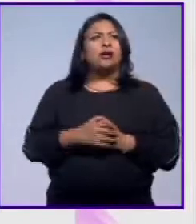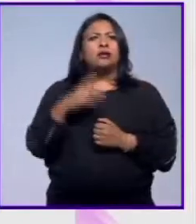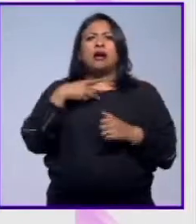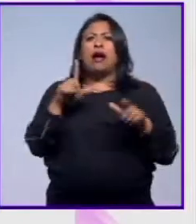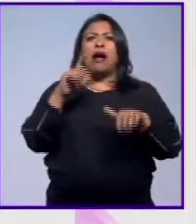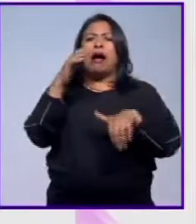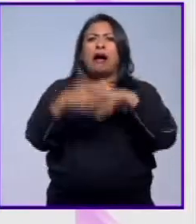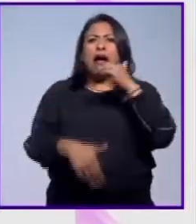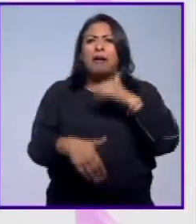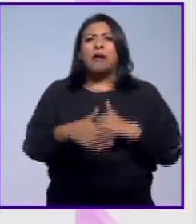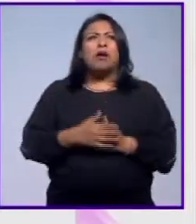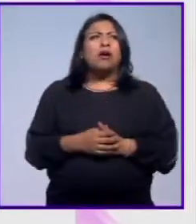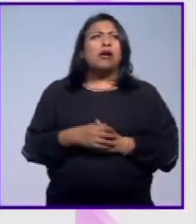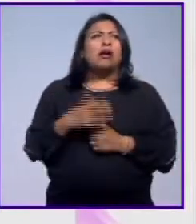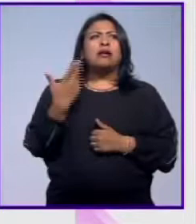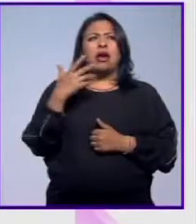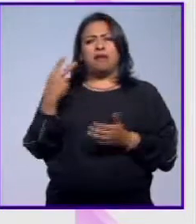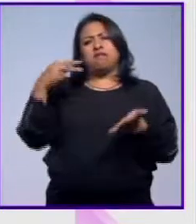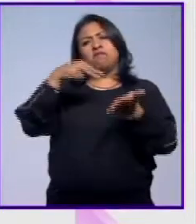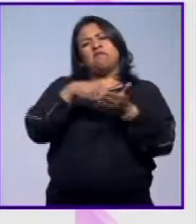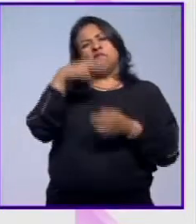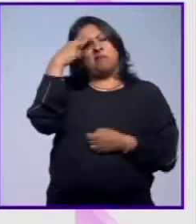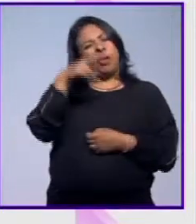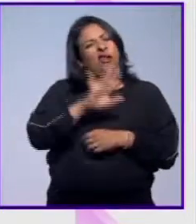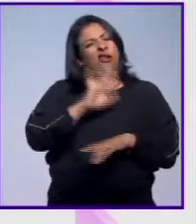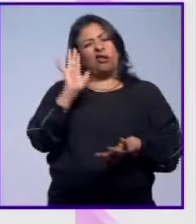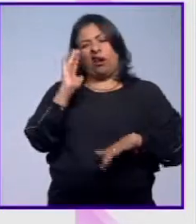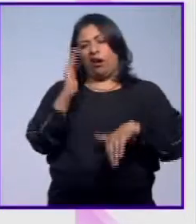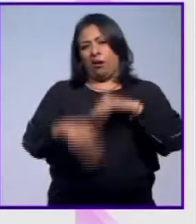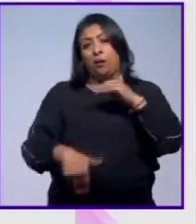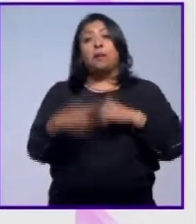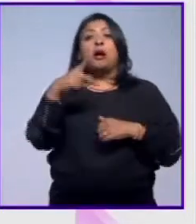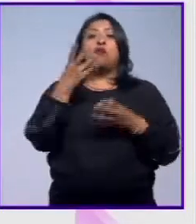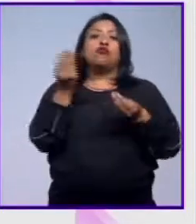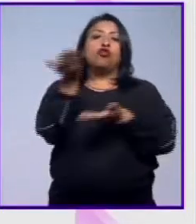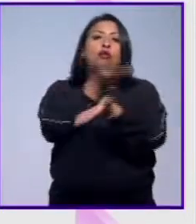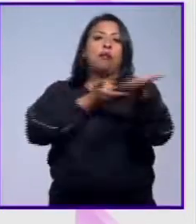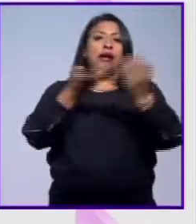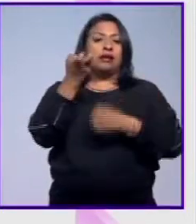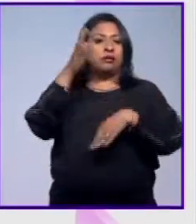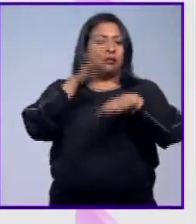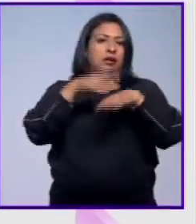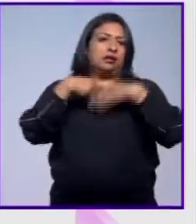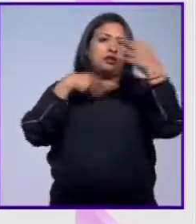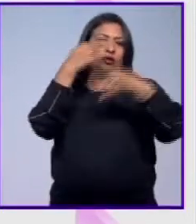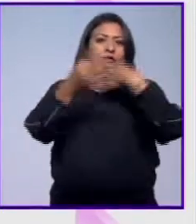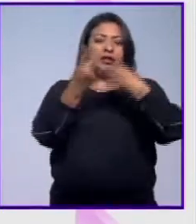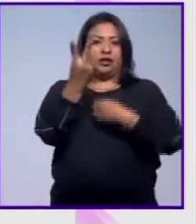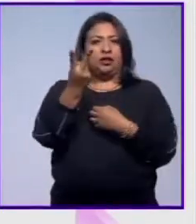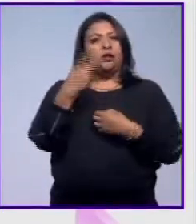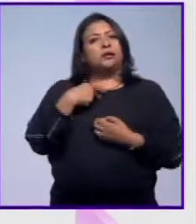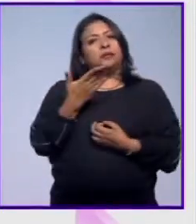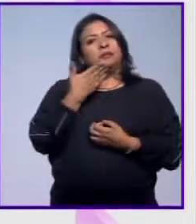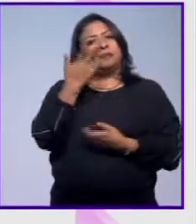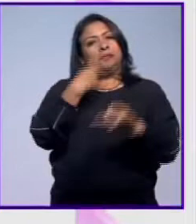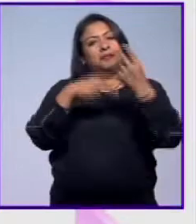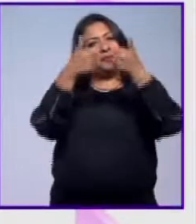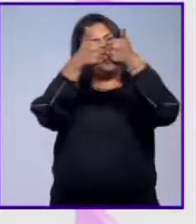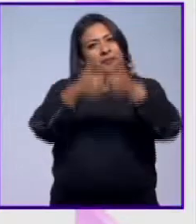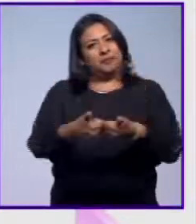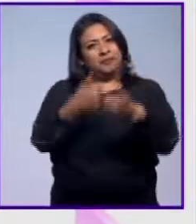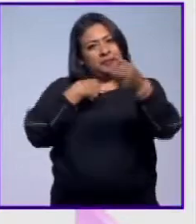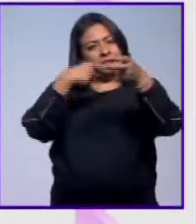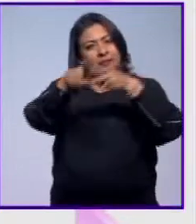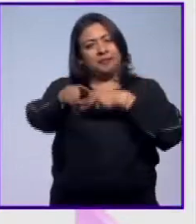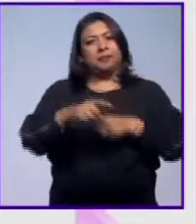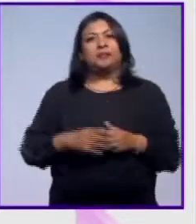acabó, se acabó. Se acabó la presencia de México, pero tenemos varias cosas que compartir para todos ustedes. Esto y mucho más de Noticias 22, les damos la más cordial bienvenida. Quédense con nosotros.